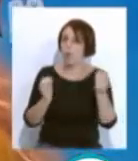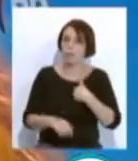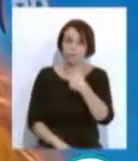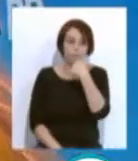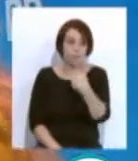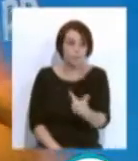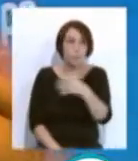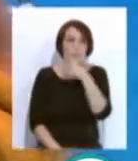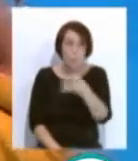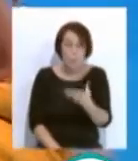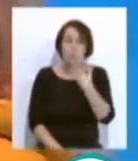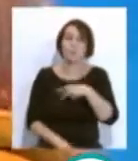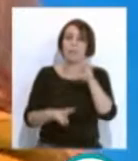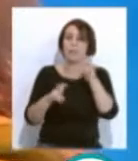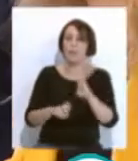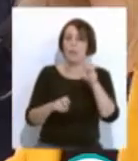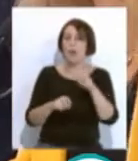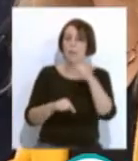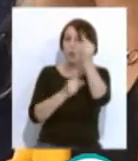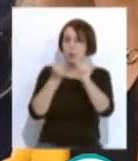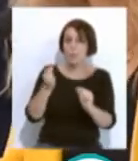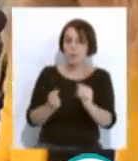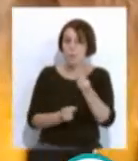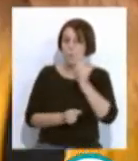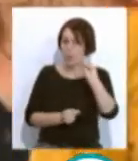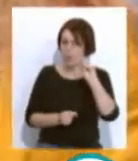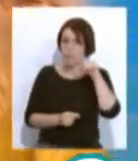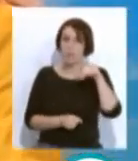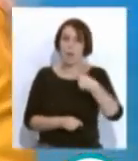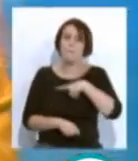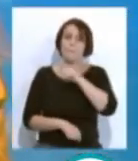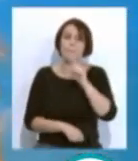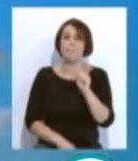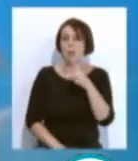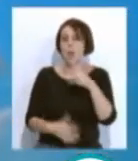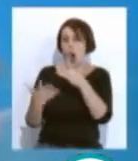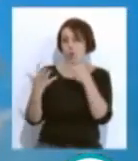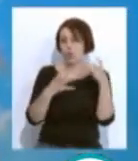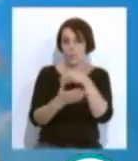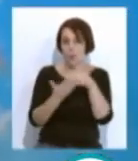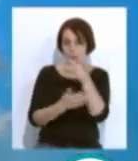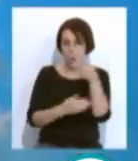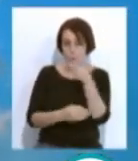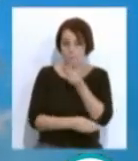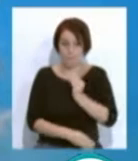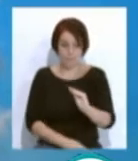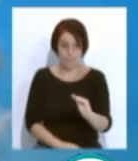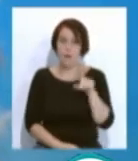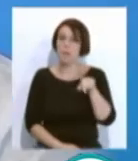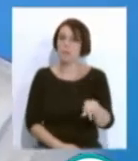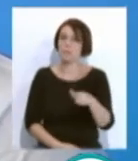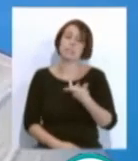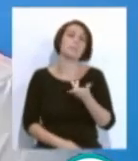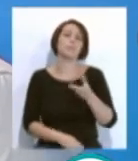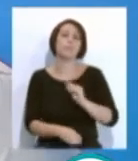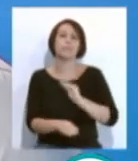argumenta sobre cuestiones como el aumento del presupuesto en este capítulo en 1.800 millones de euros, a los que habría que sumar las aportaciones